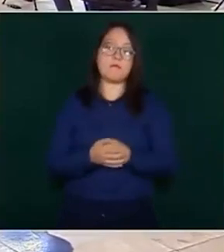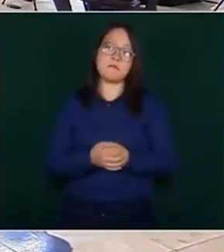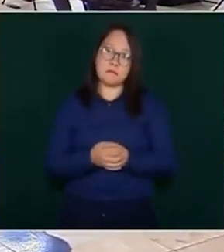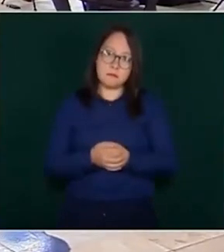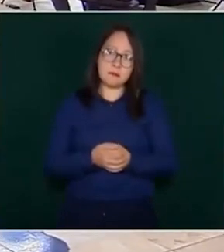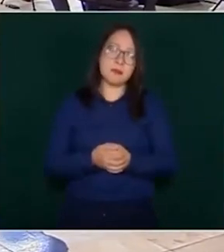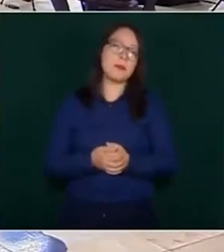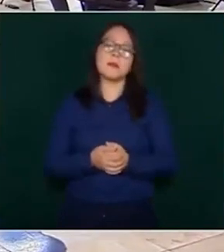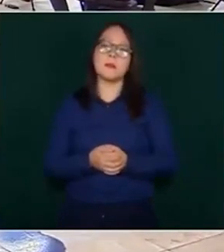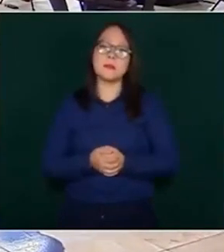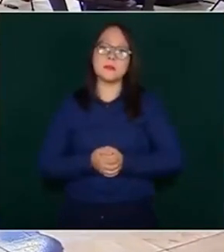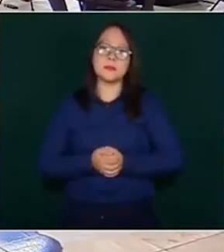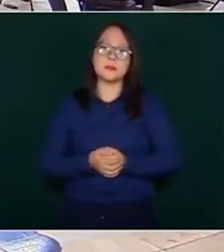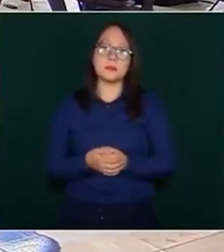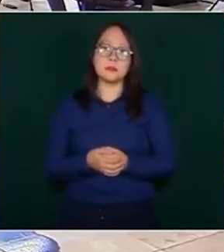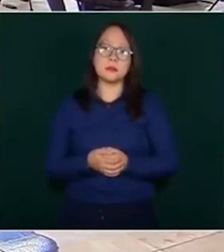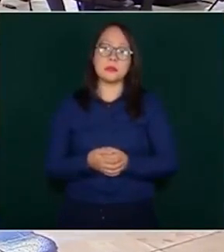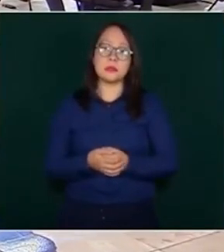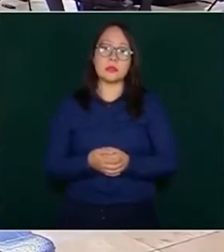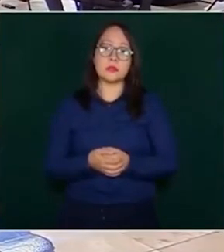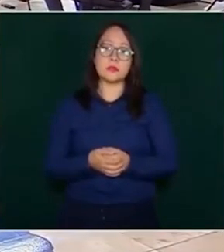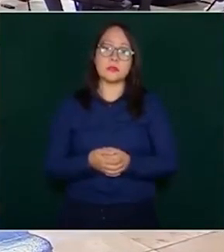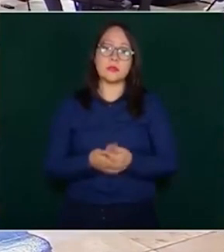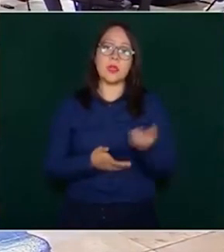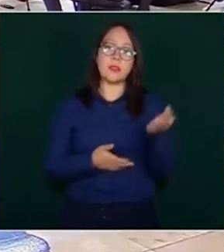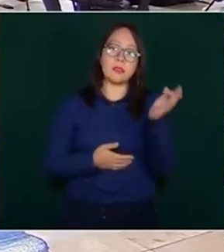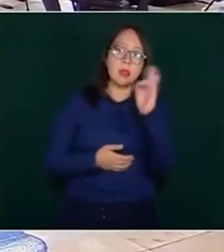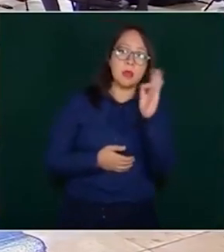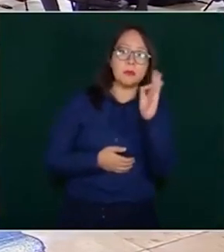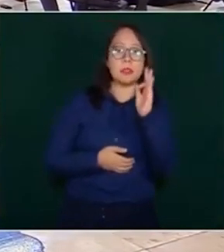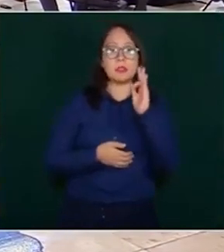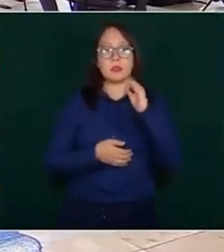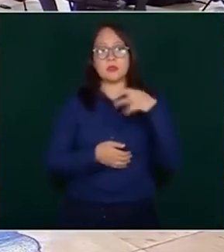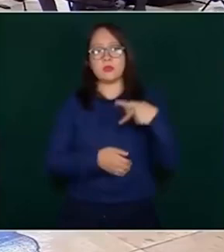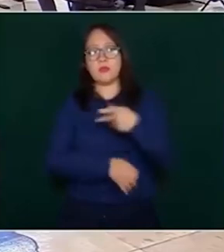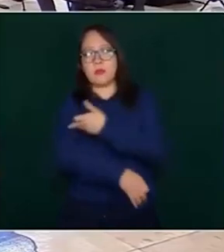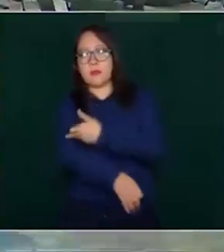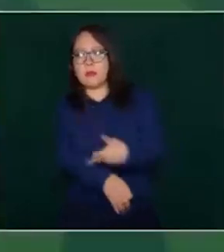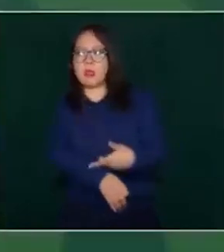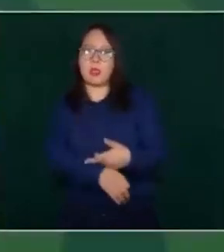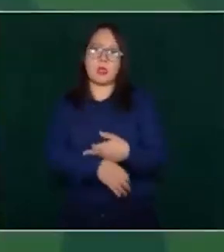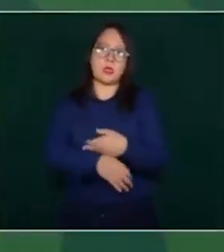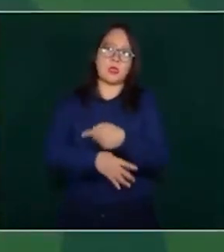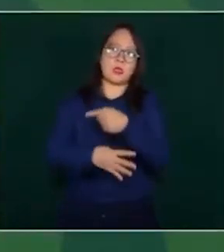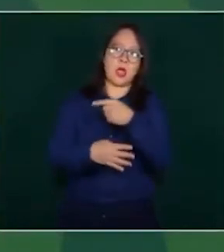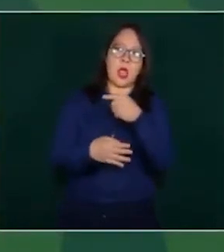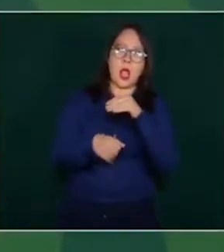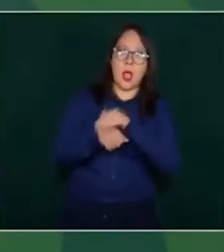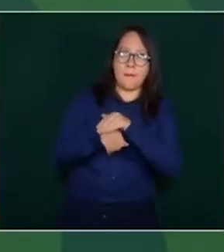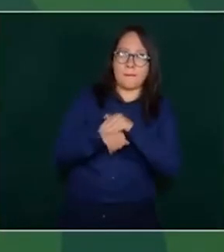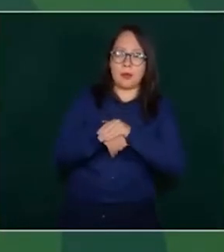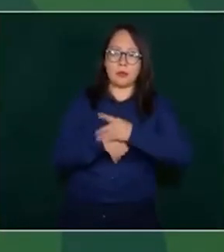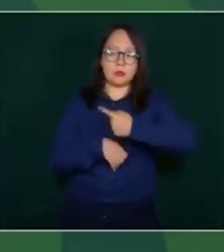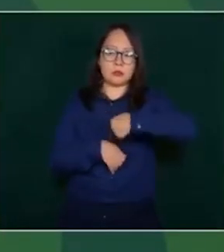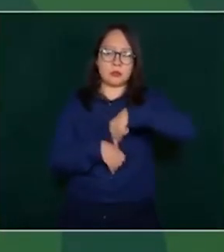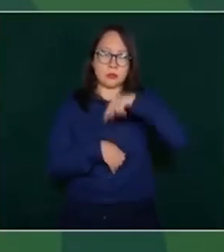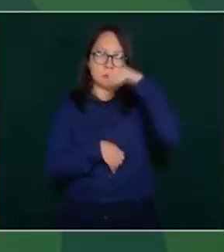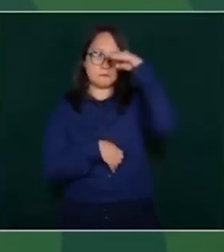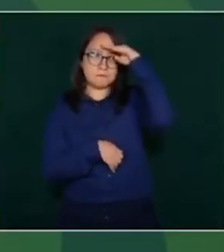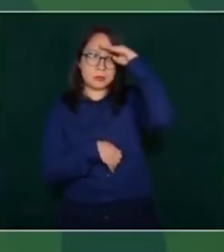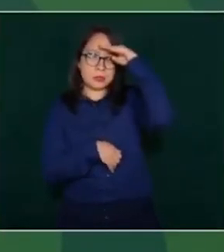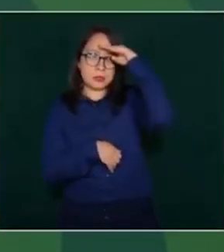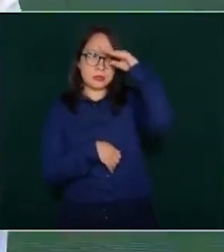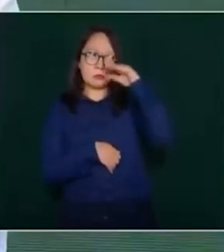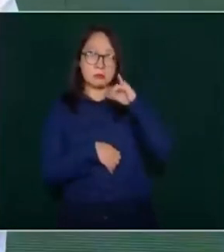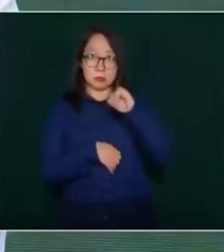Si los familiares, los amigos lo consideran, para